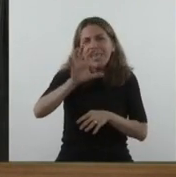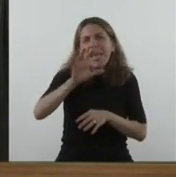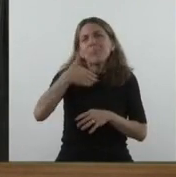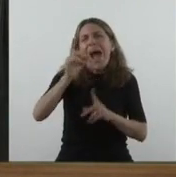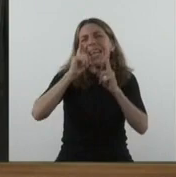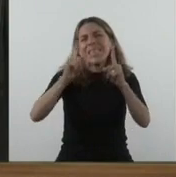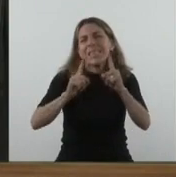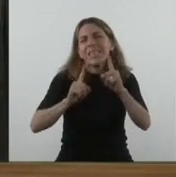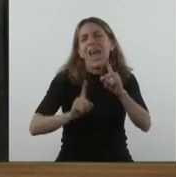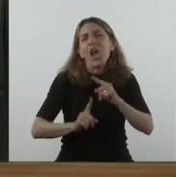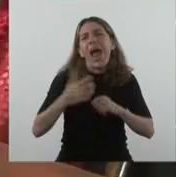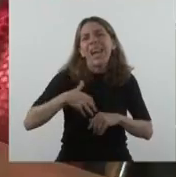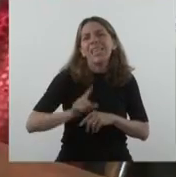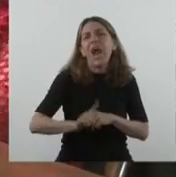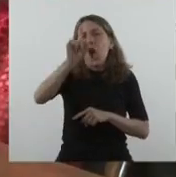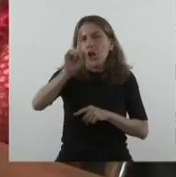más